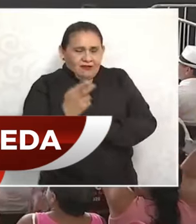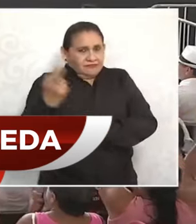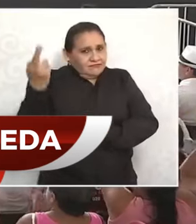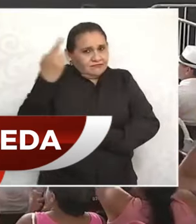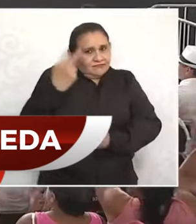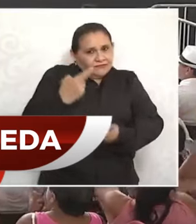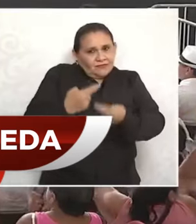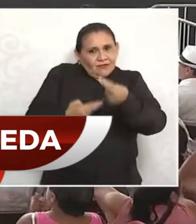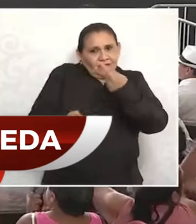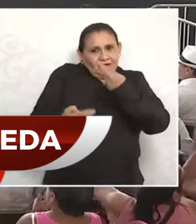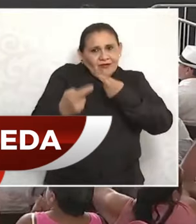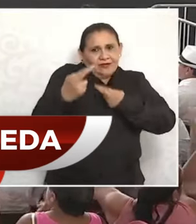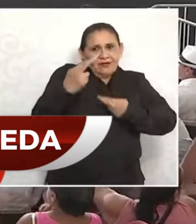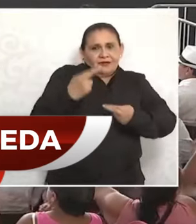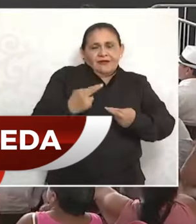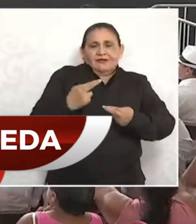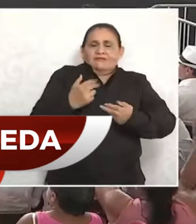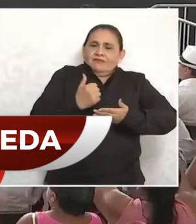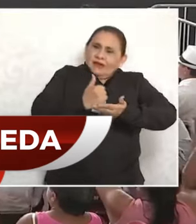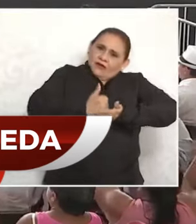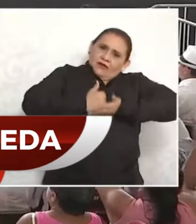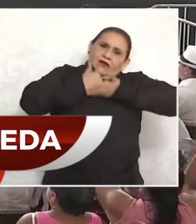hacia su rescate.